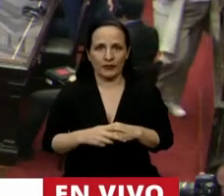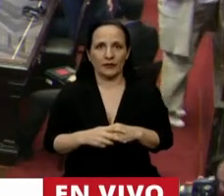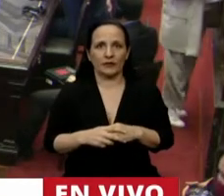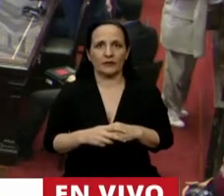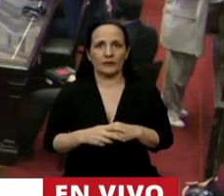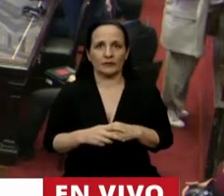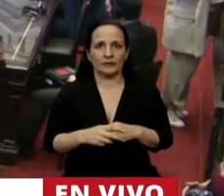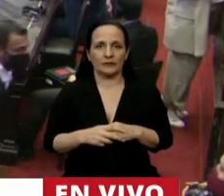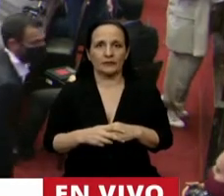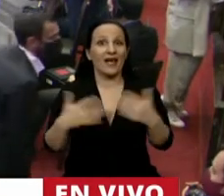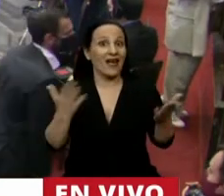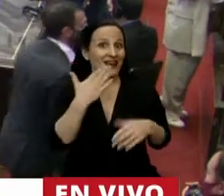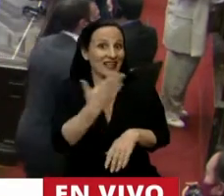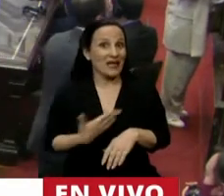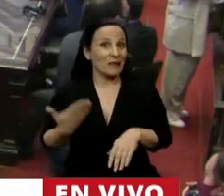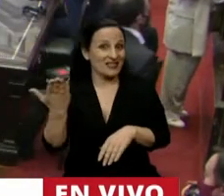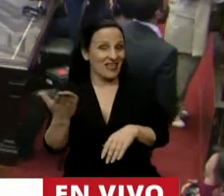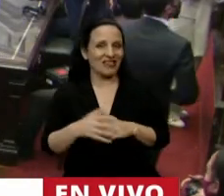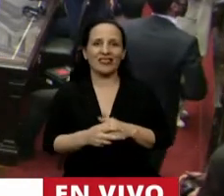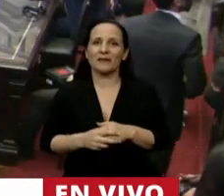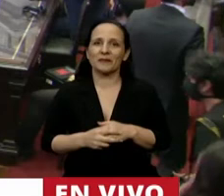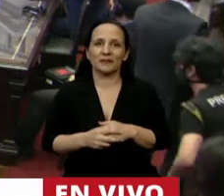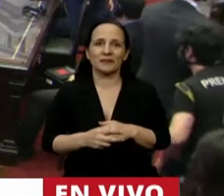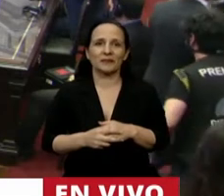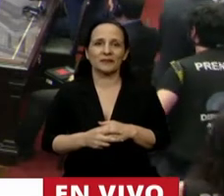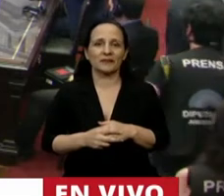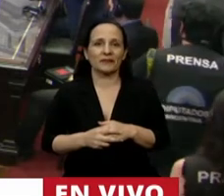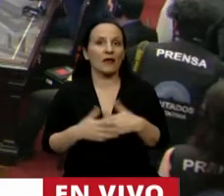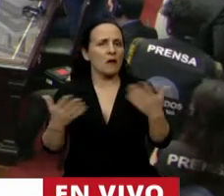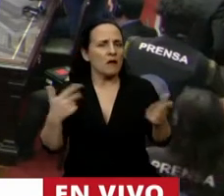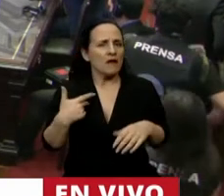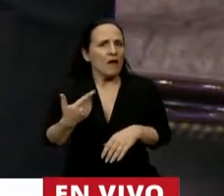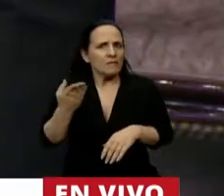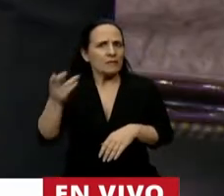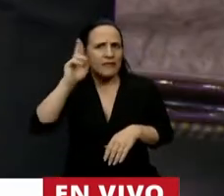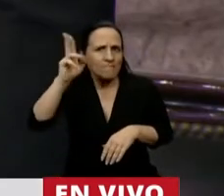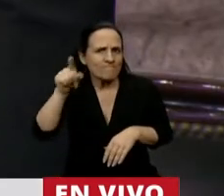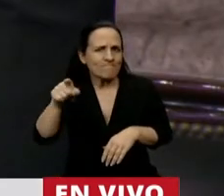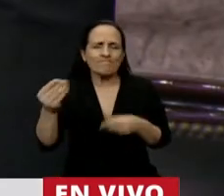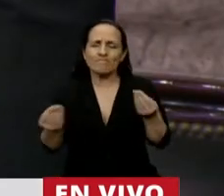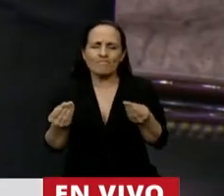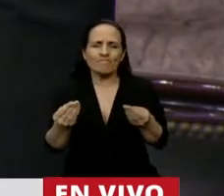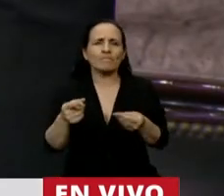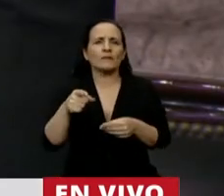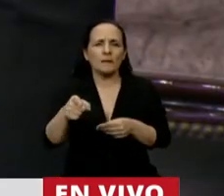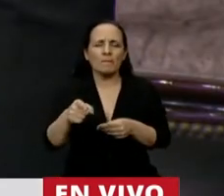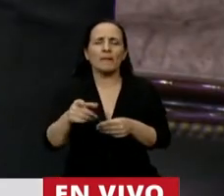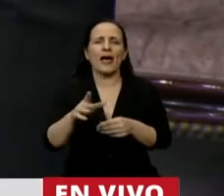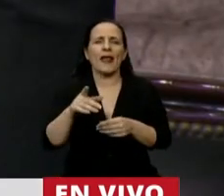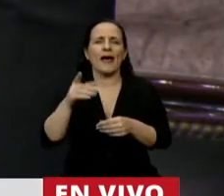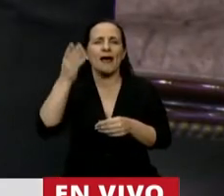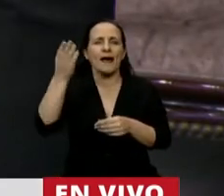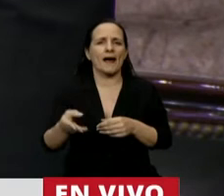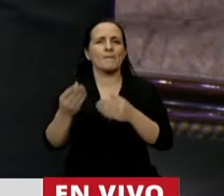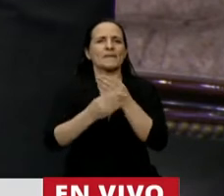Gracias, Presidente. Sí, quería hacer una moción de privilegio contra la